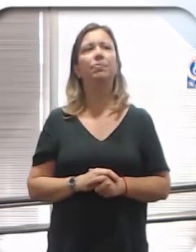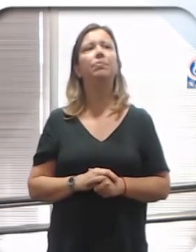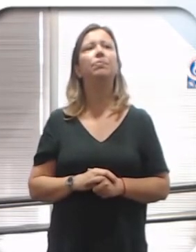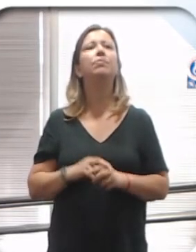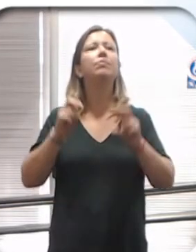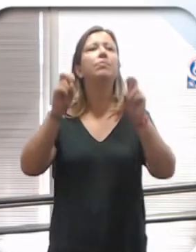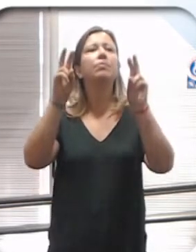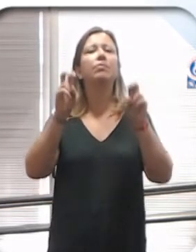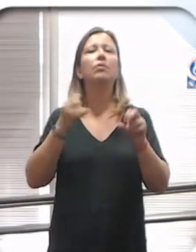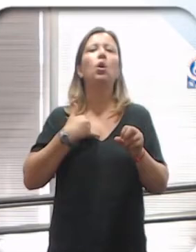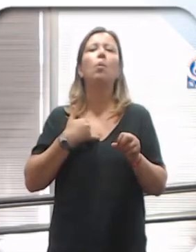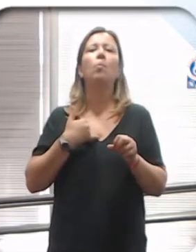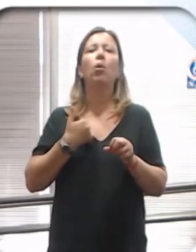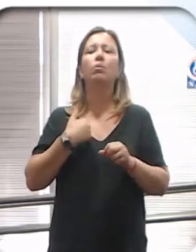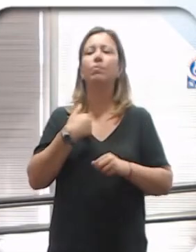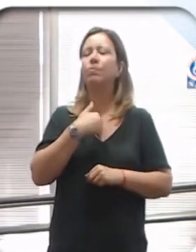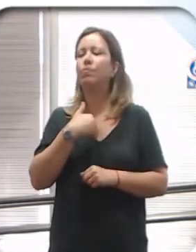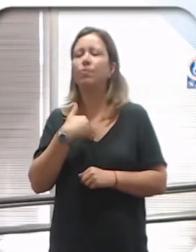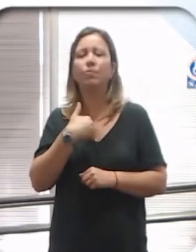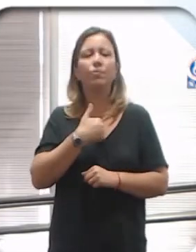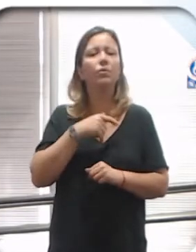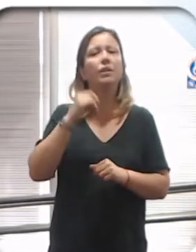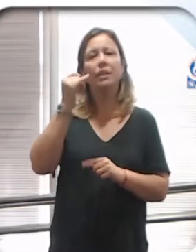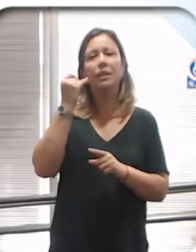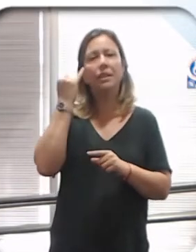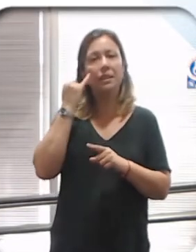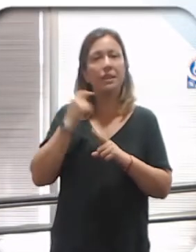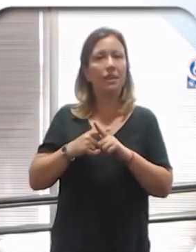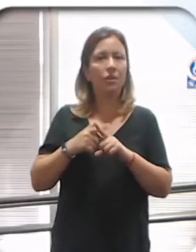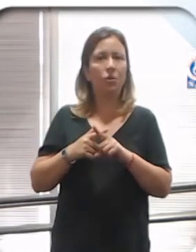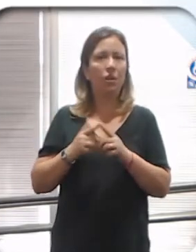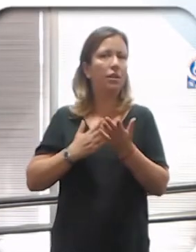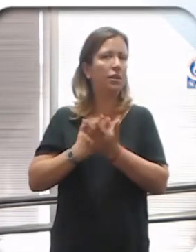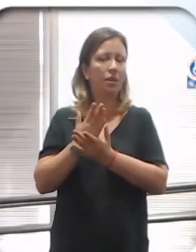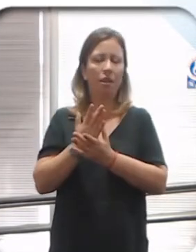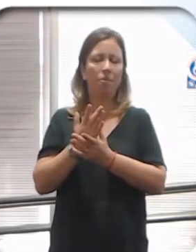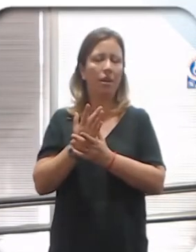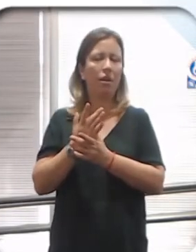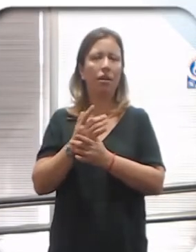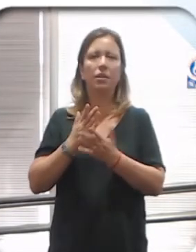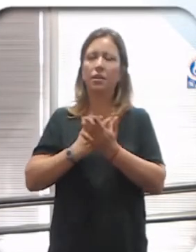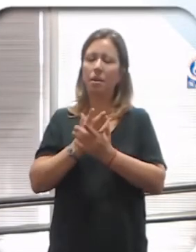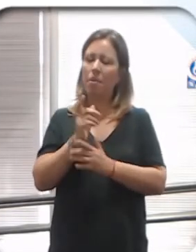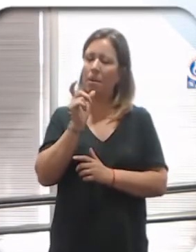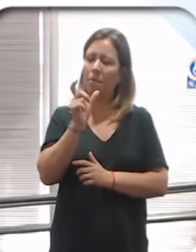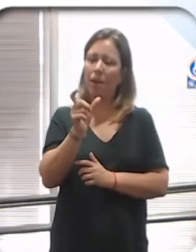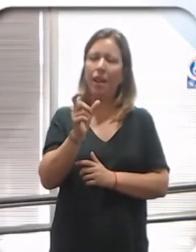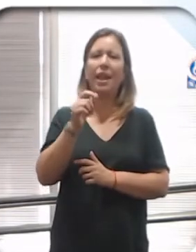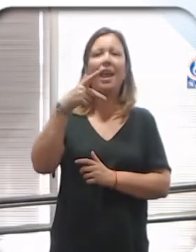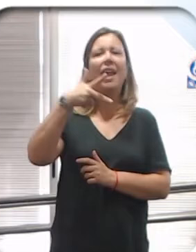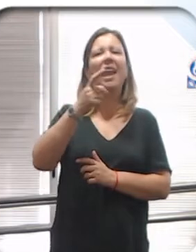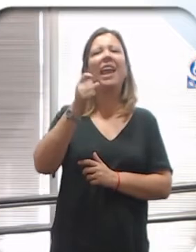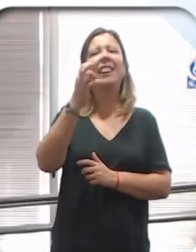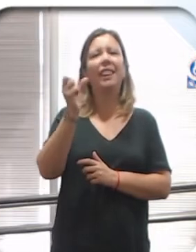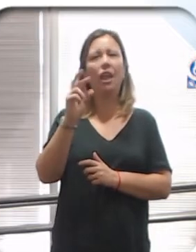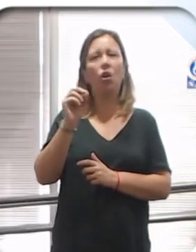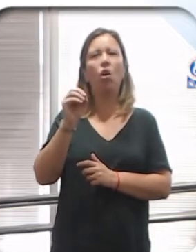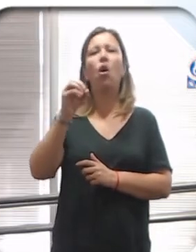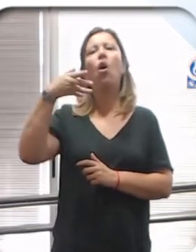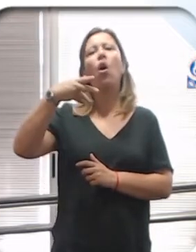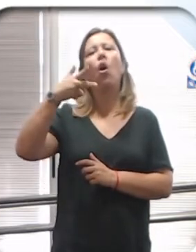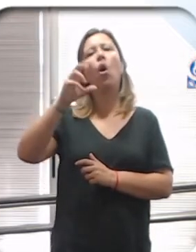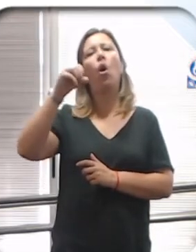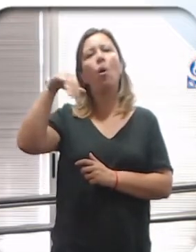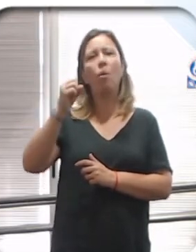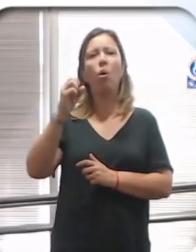El tema de lo que es la orientación sexual nos va a determinar, y vieron que siempre tenemos que encasillar, lo que es hetero, homo,